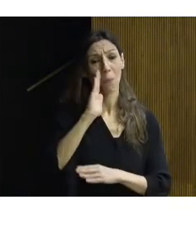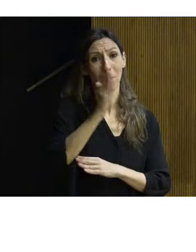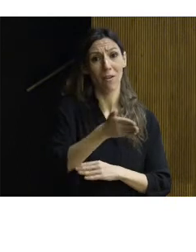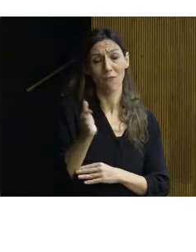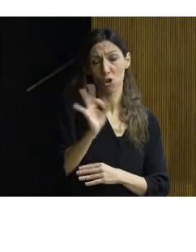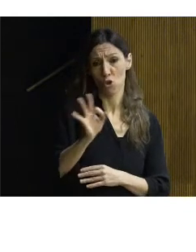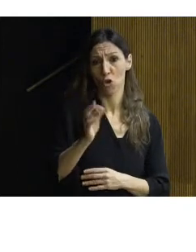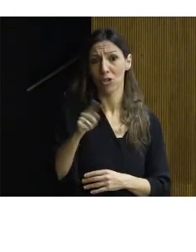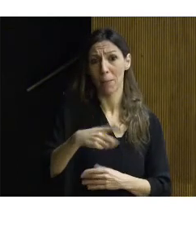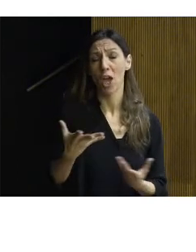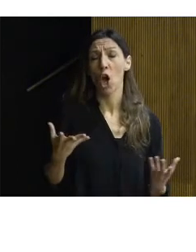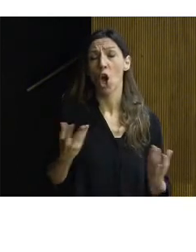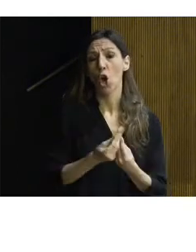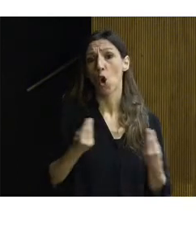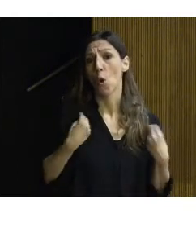altere la convivencia local.